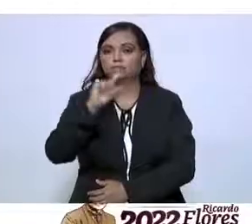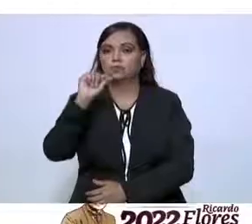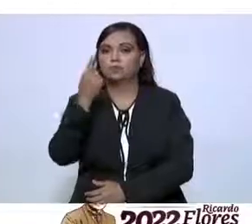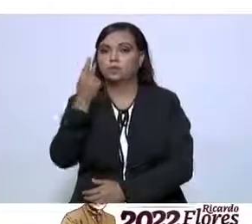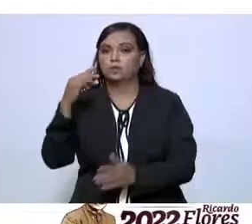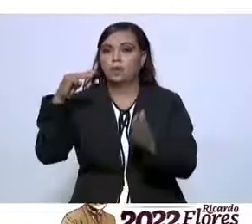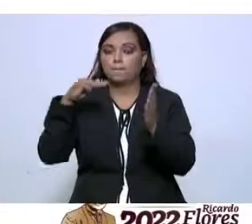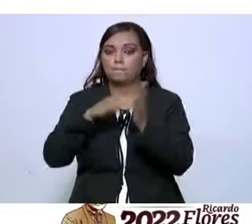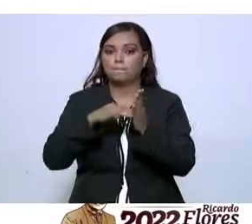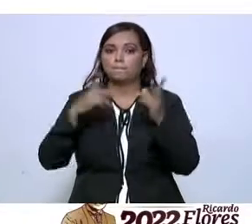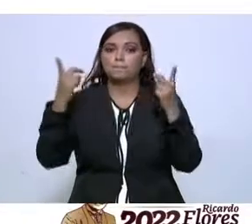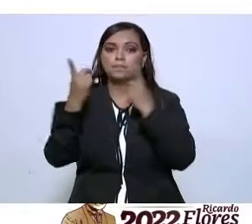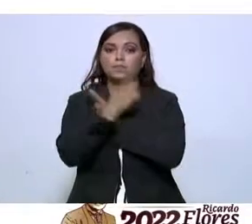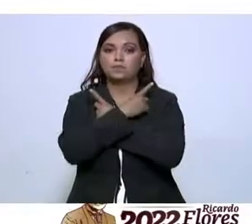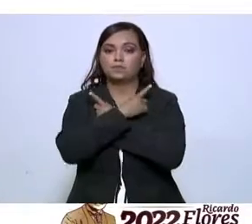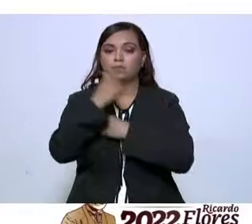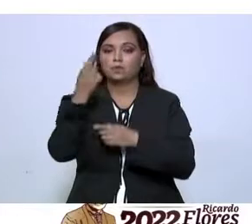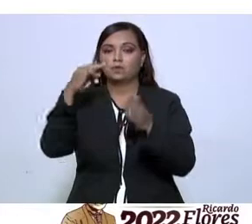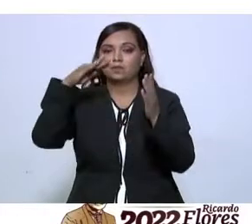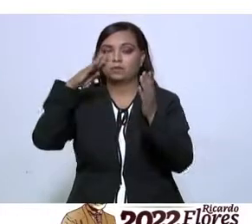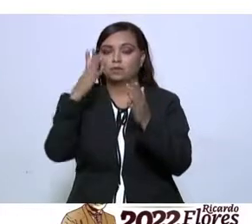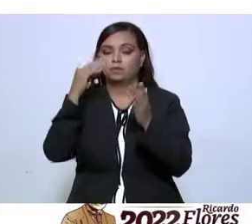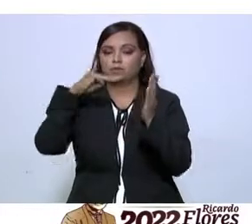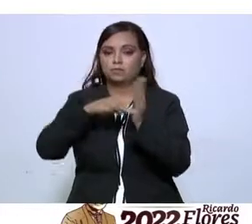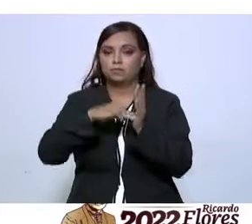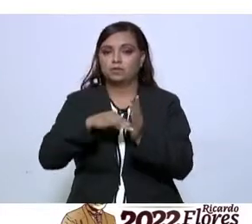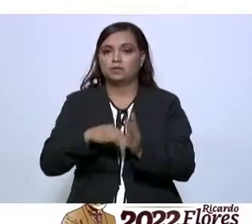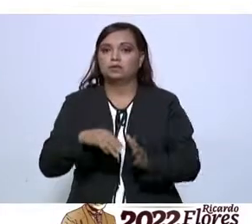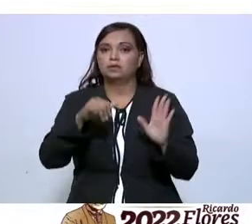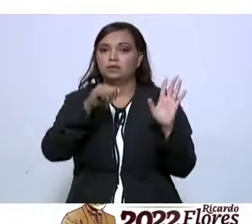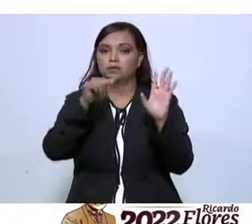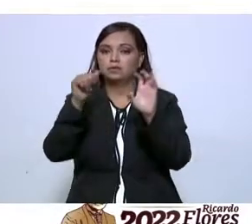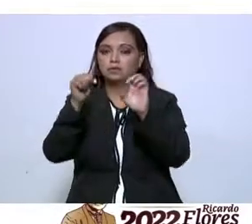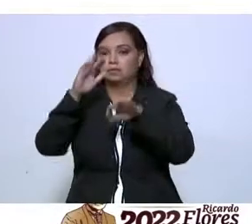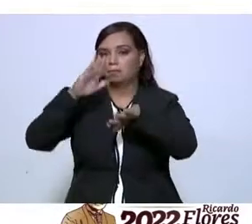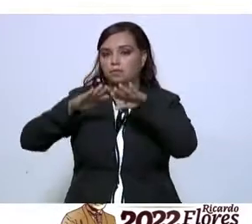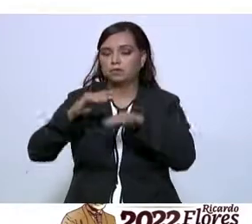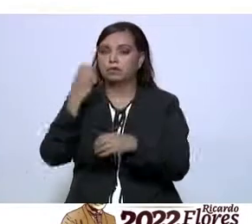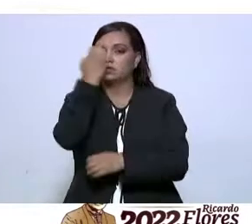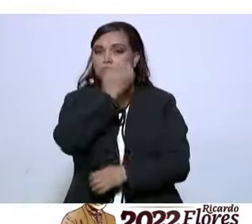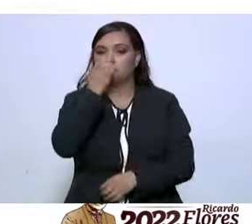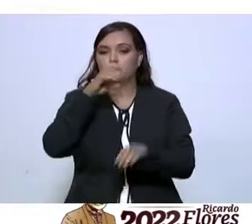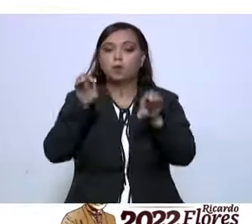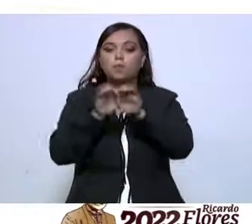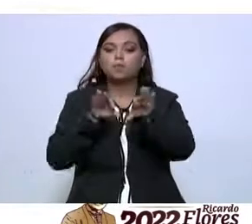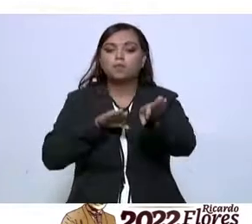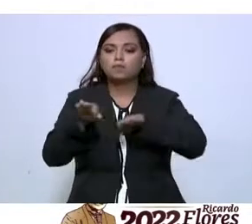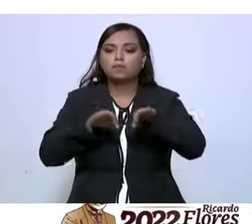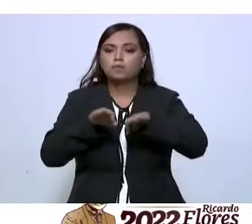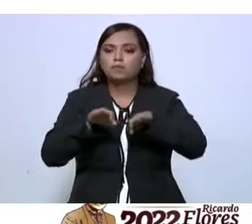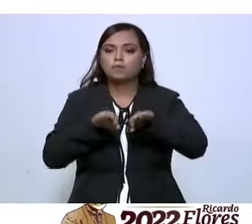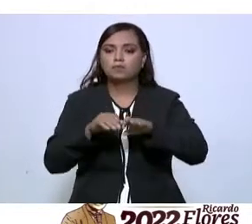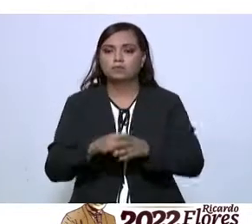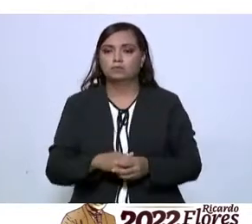mil docentes y 4 mil 685 escuelas. ¿Cómo hemos trabajado en este,